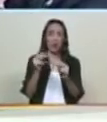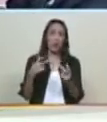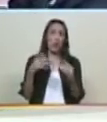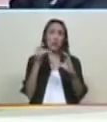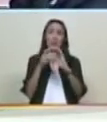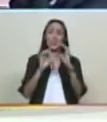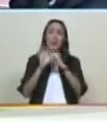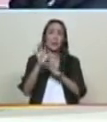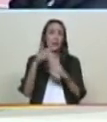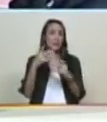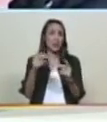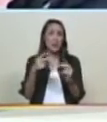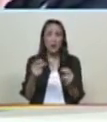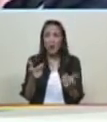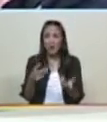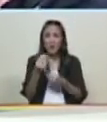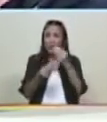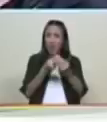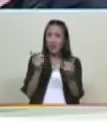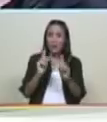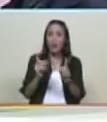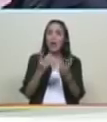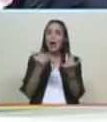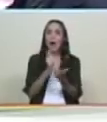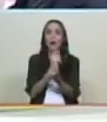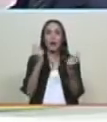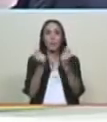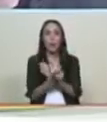inscribo si me inscribo si me inscribo y aquí vamos pues